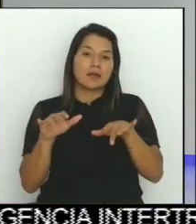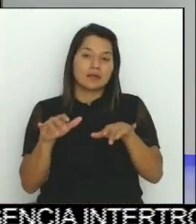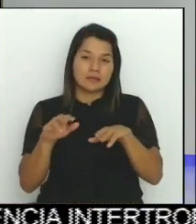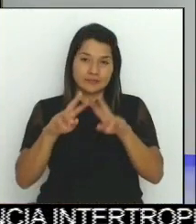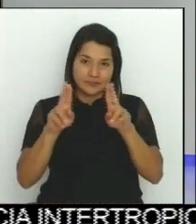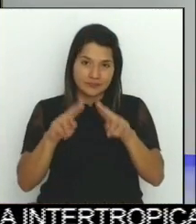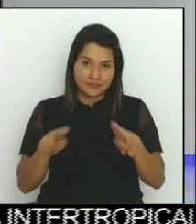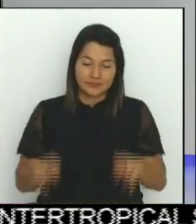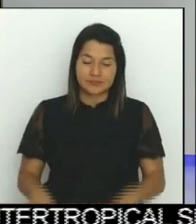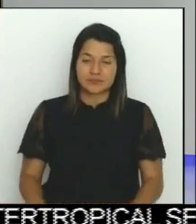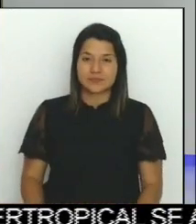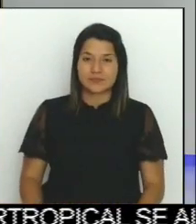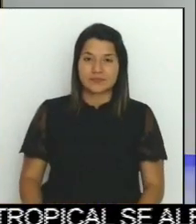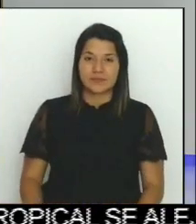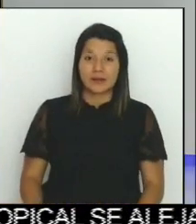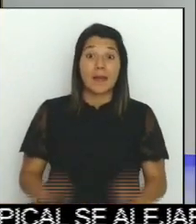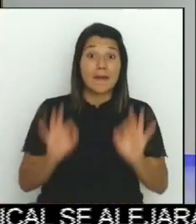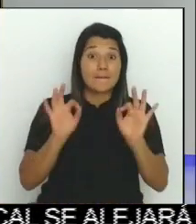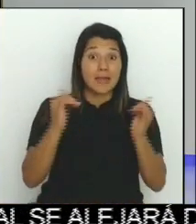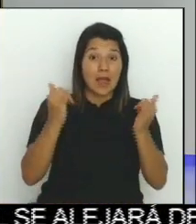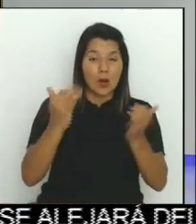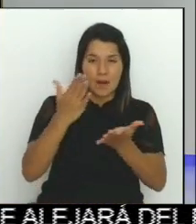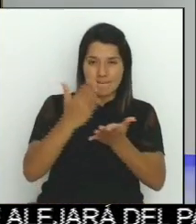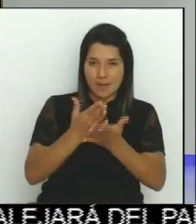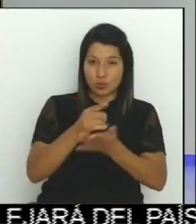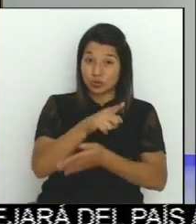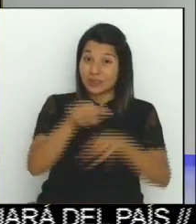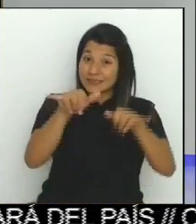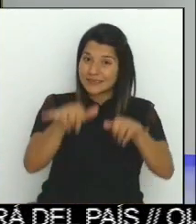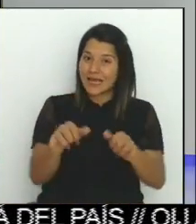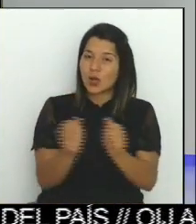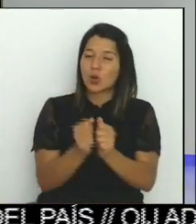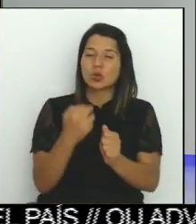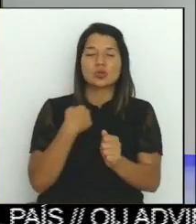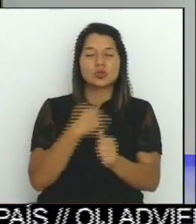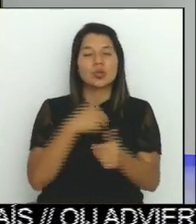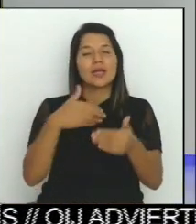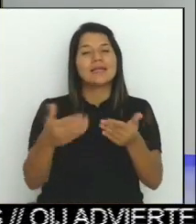Bien, con esto hacemos una pausa, pero quédese con nosotros que ya regresamos con más información aquí en 13 Noticias.